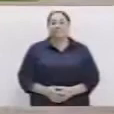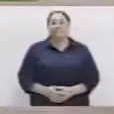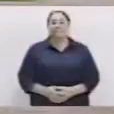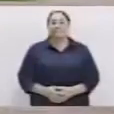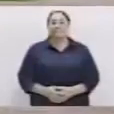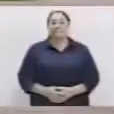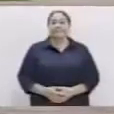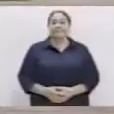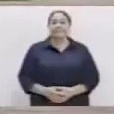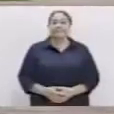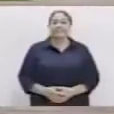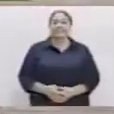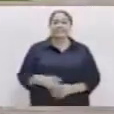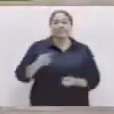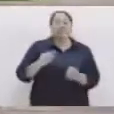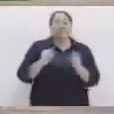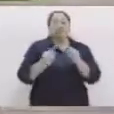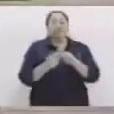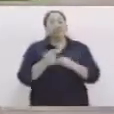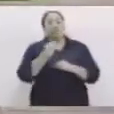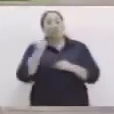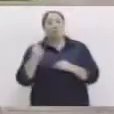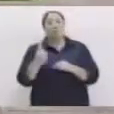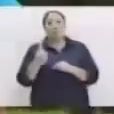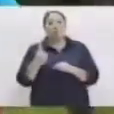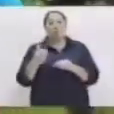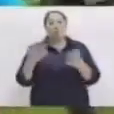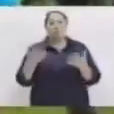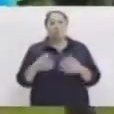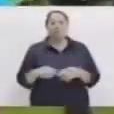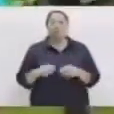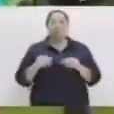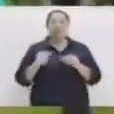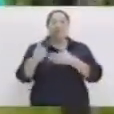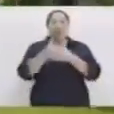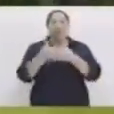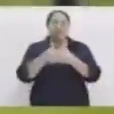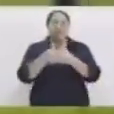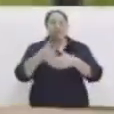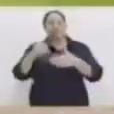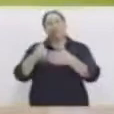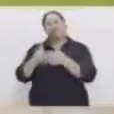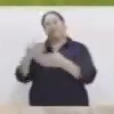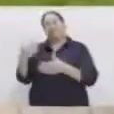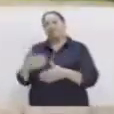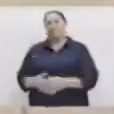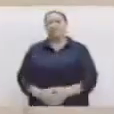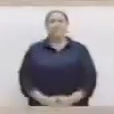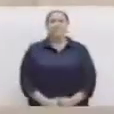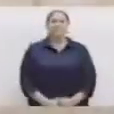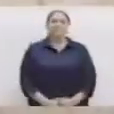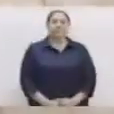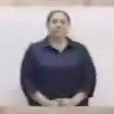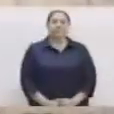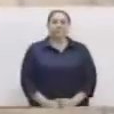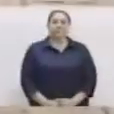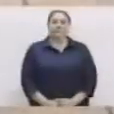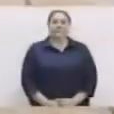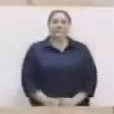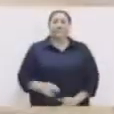Ahora aquí cambiamos la posición. Adelante. Flexionamos y atrás estiramos. Respiramos.